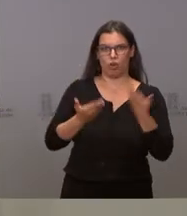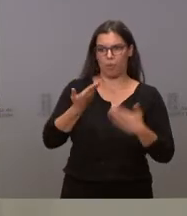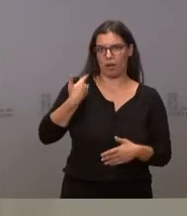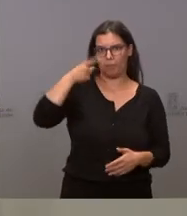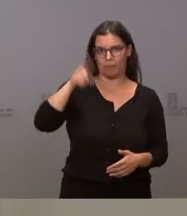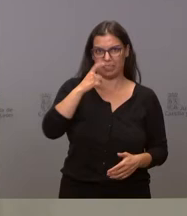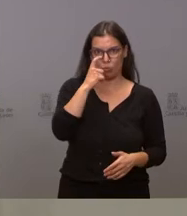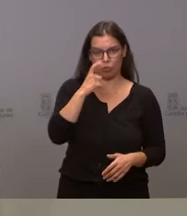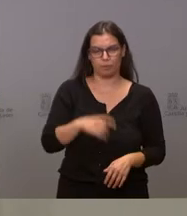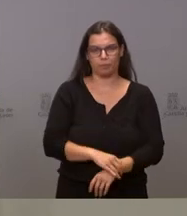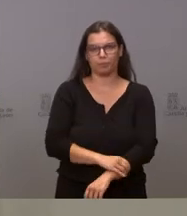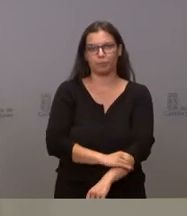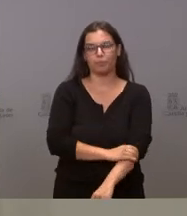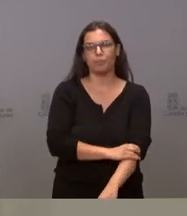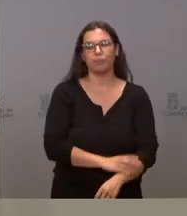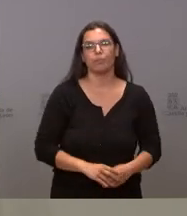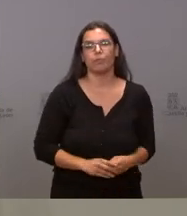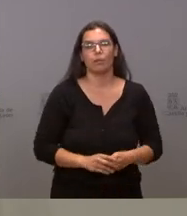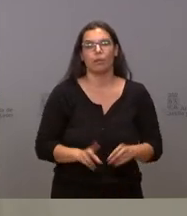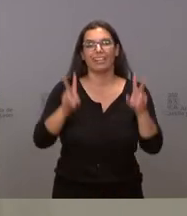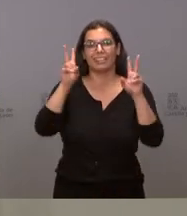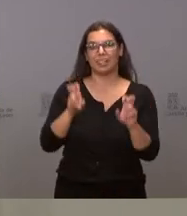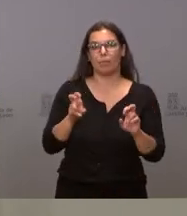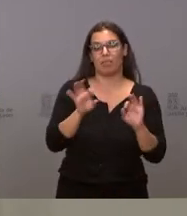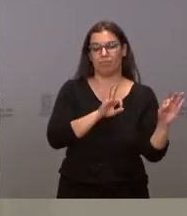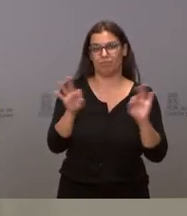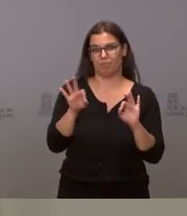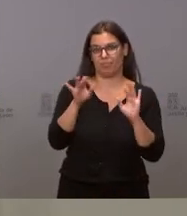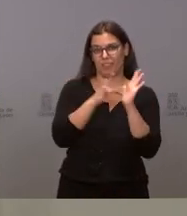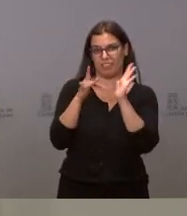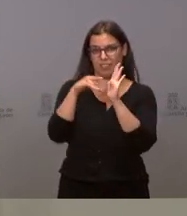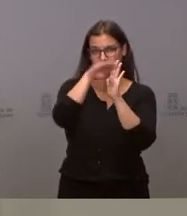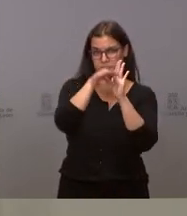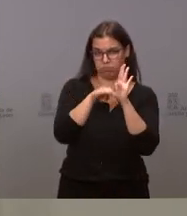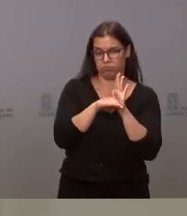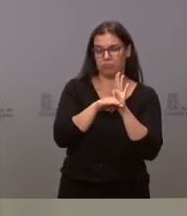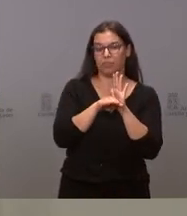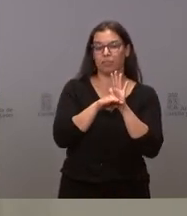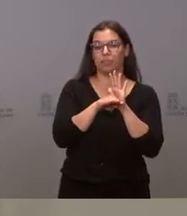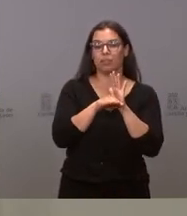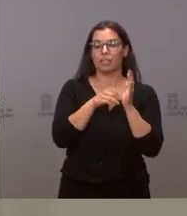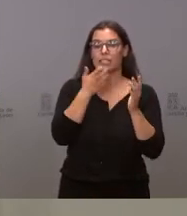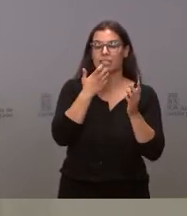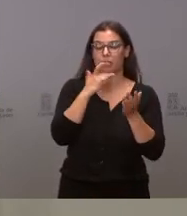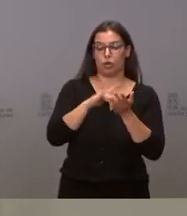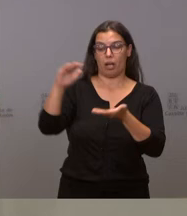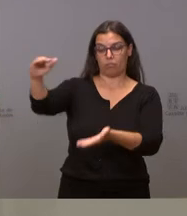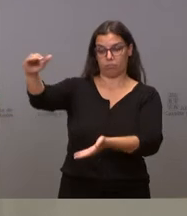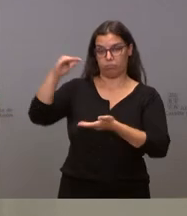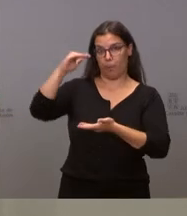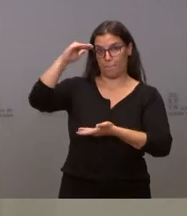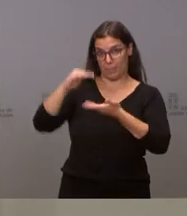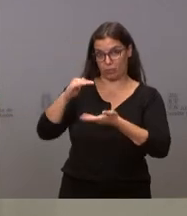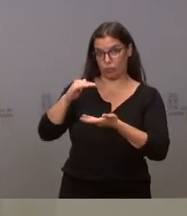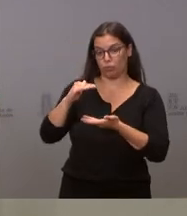Un poco en la línea del tema de la programación que comentaba, si hay menos vacunas y